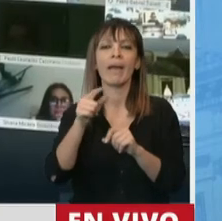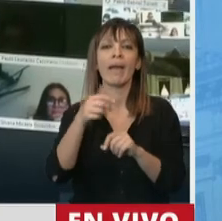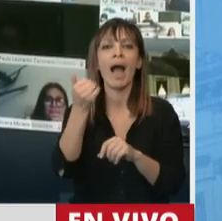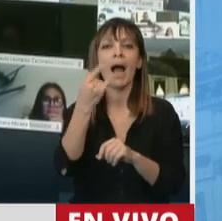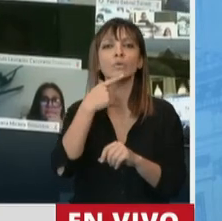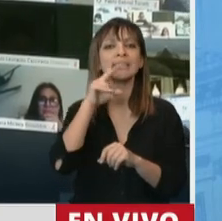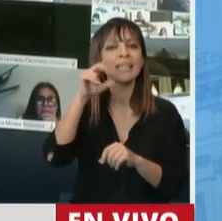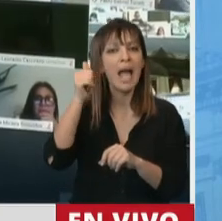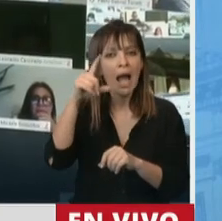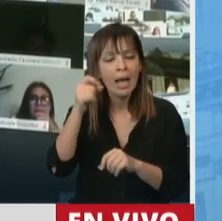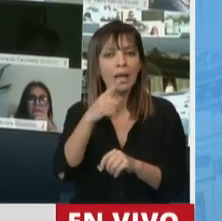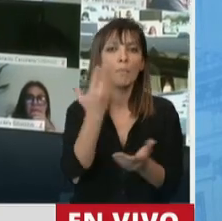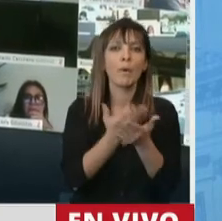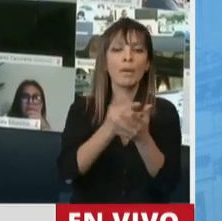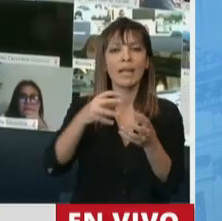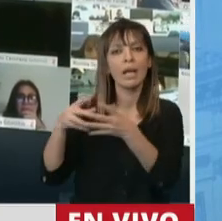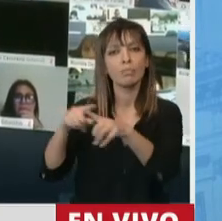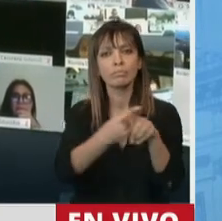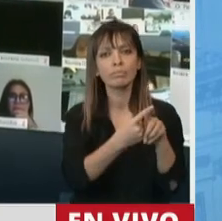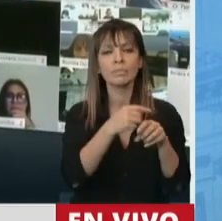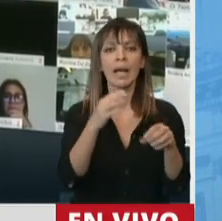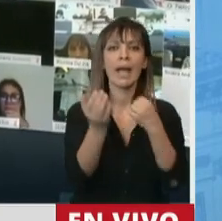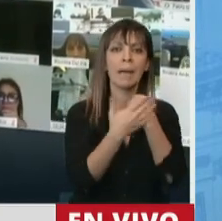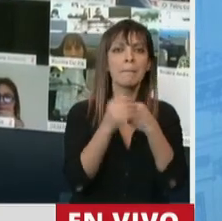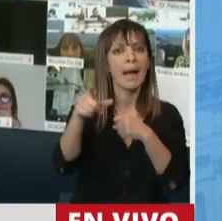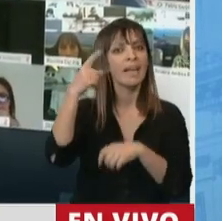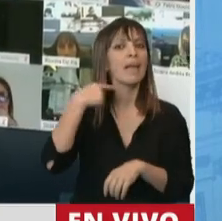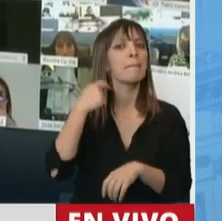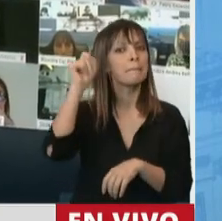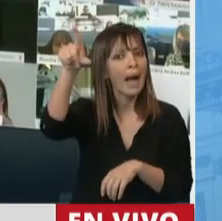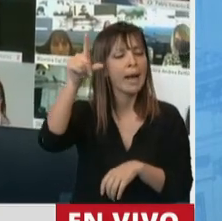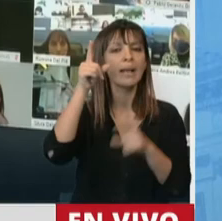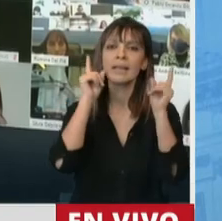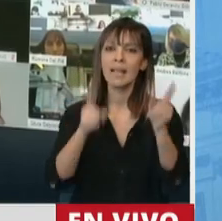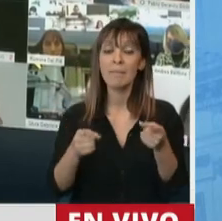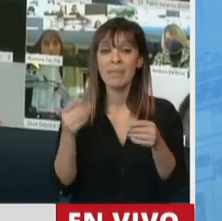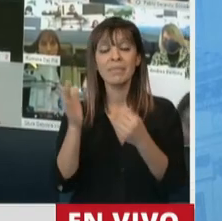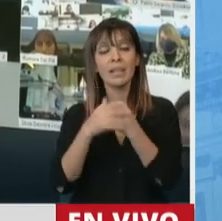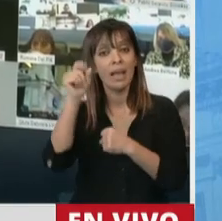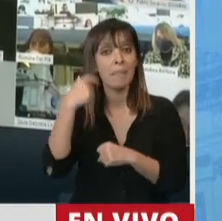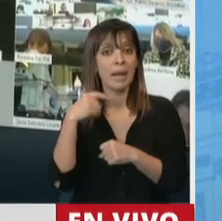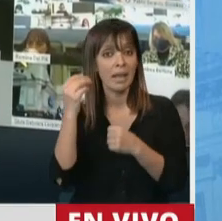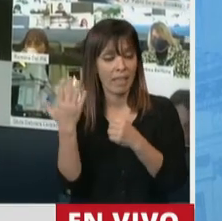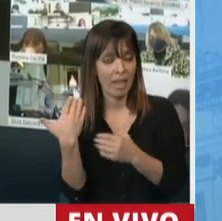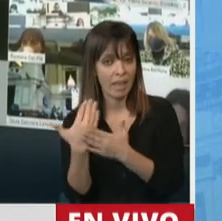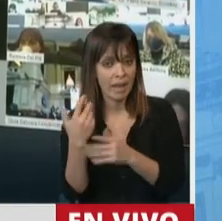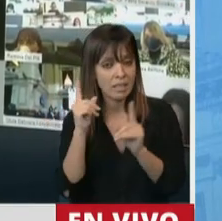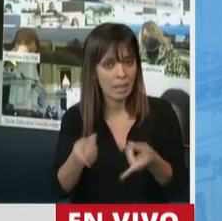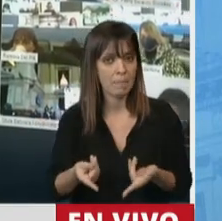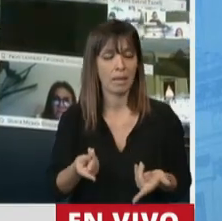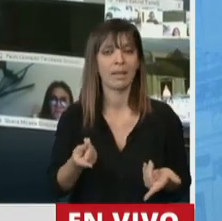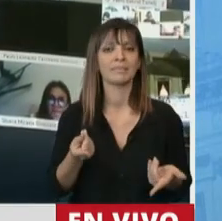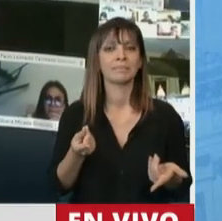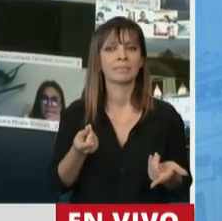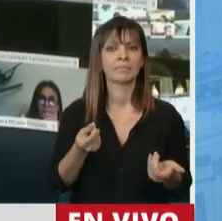propuestas de partidos de centro izquierda en España y de centro de derecha en España como ciudadanos. ¿Por